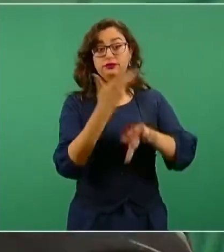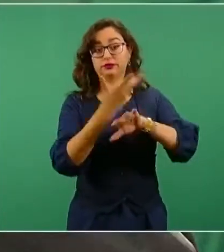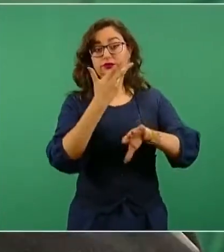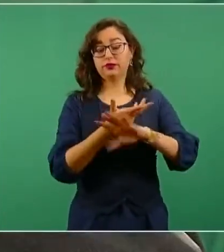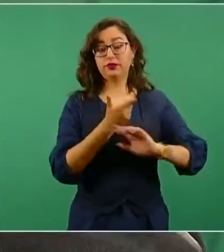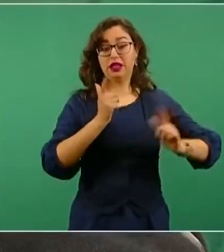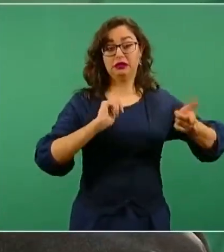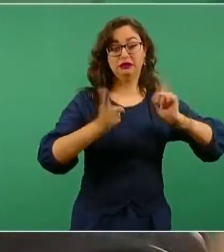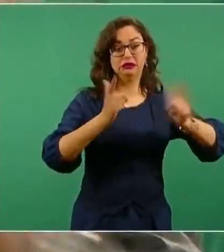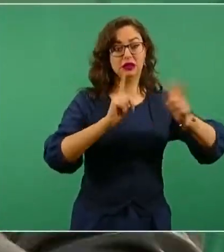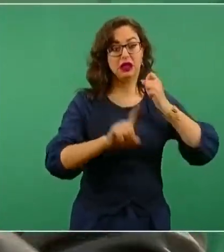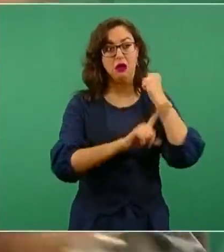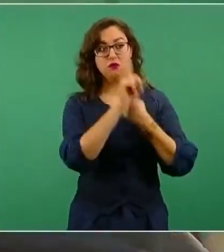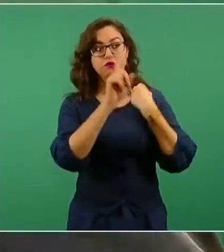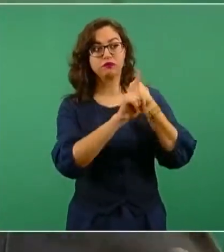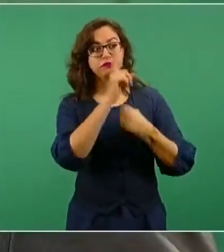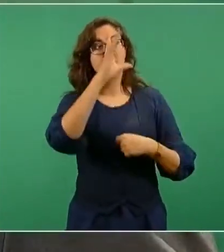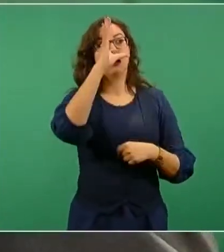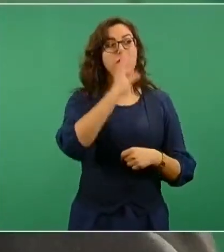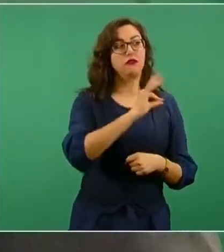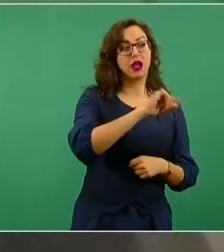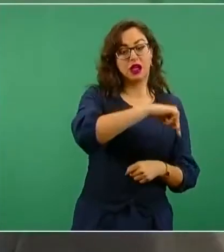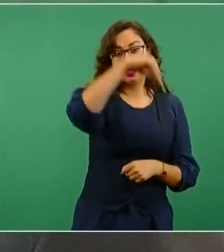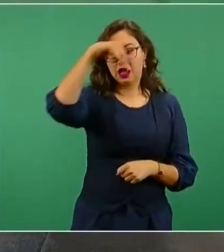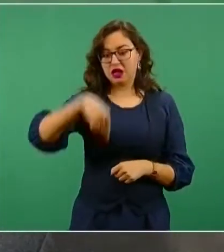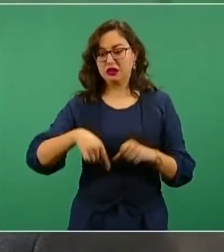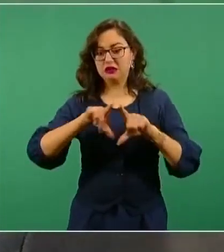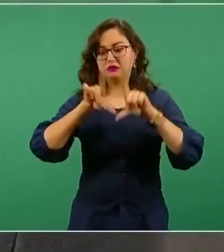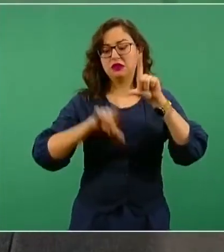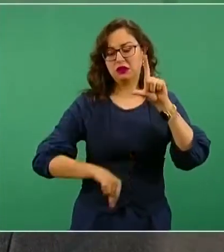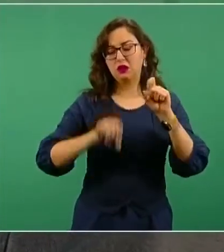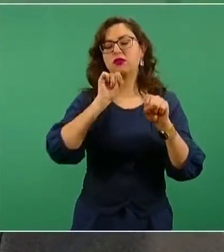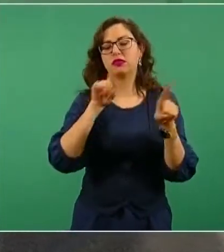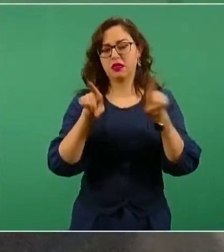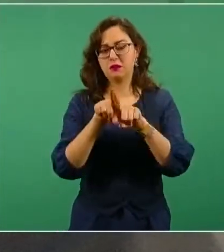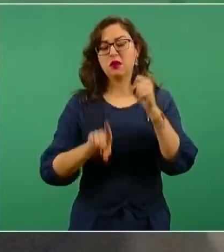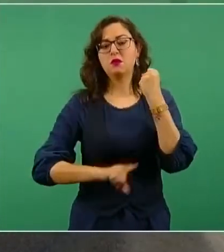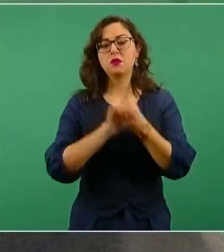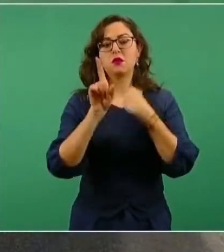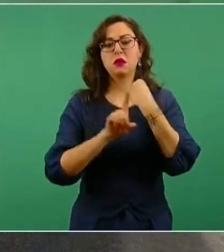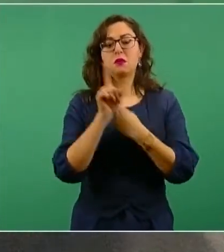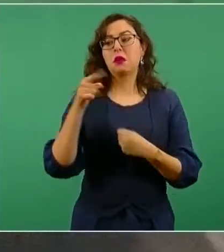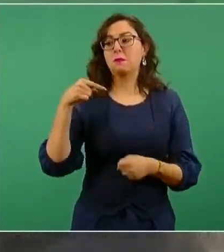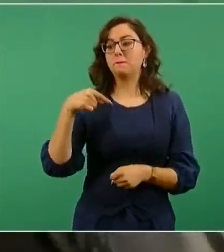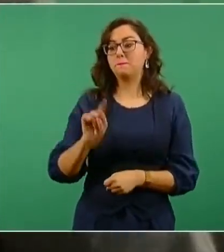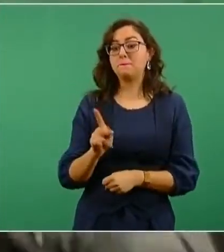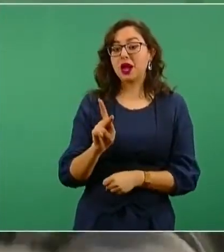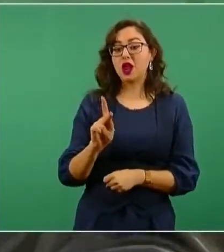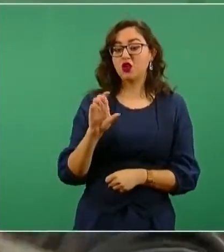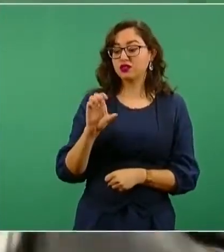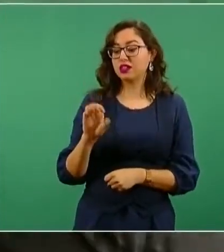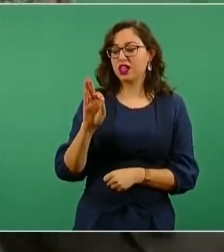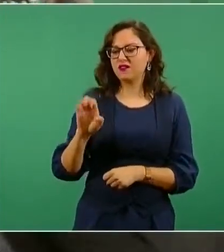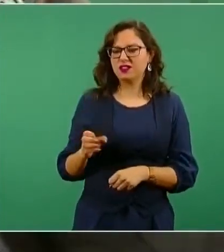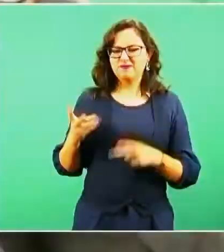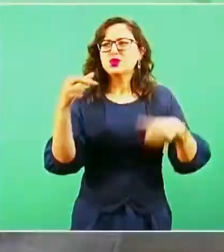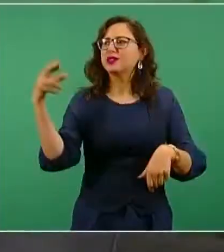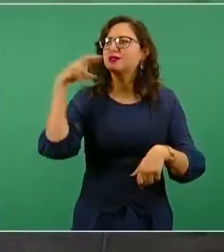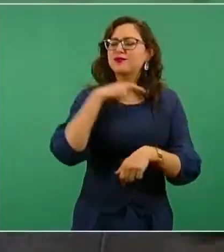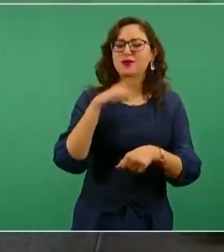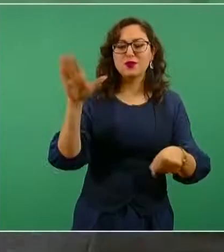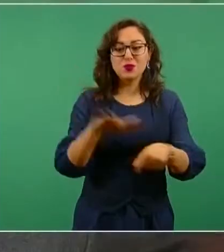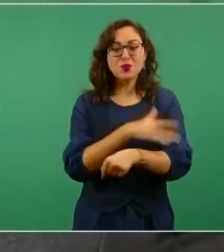nuestro país. Nosotros lo resolvimos en cinco días con nuestros trabajadores.